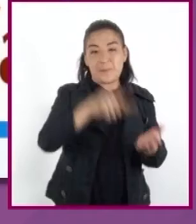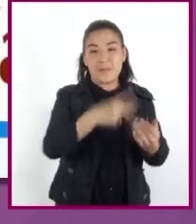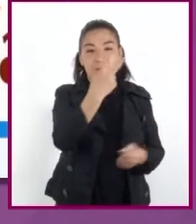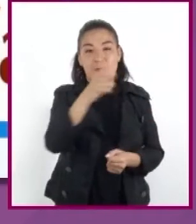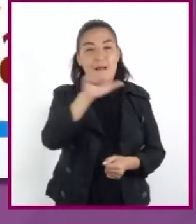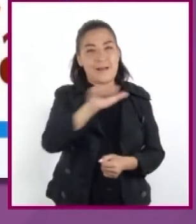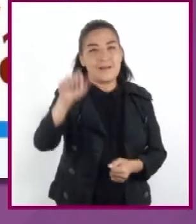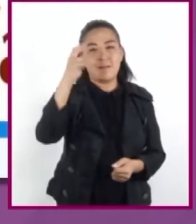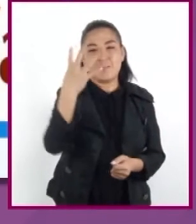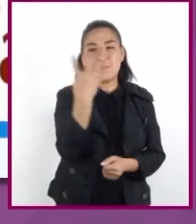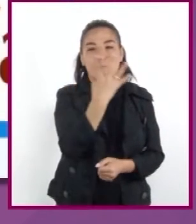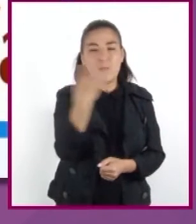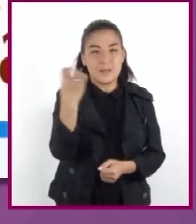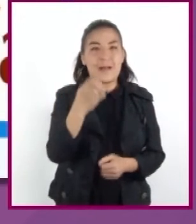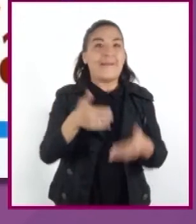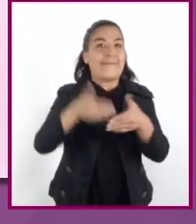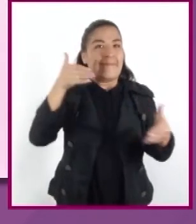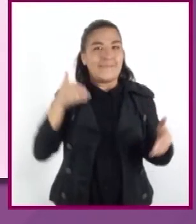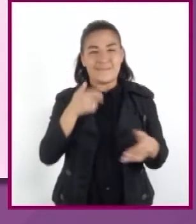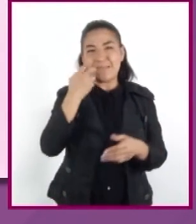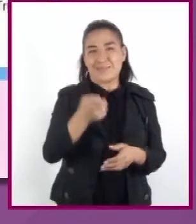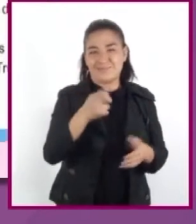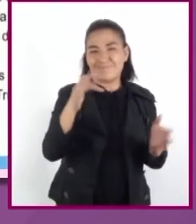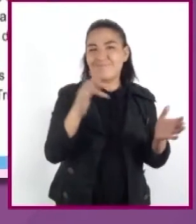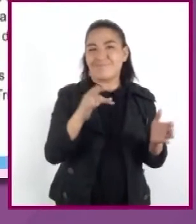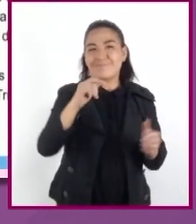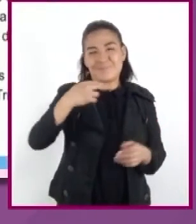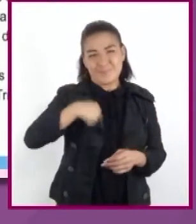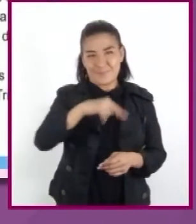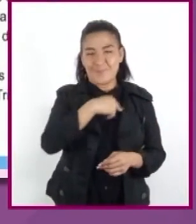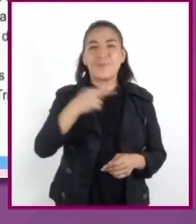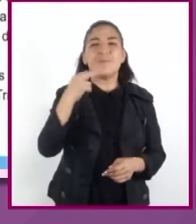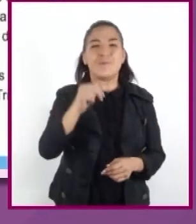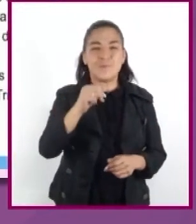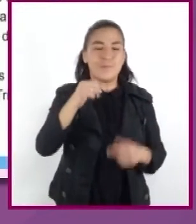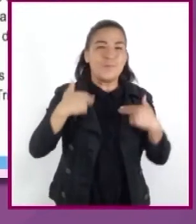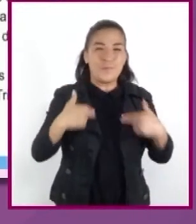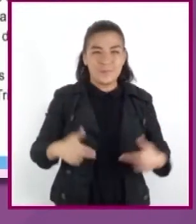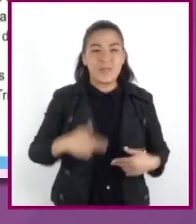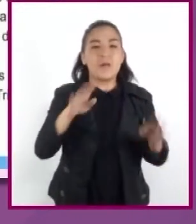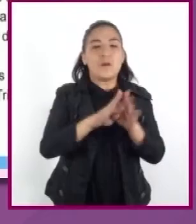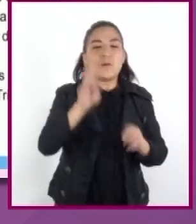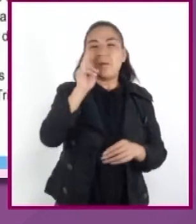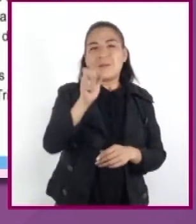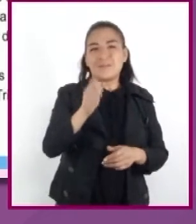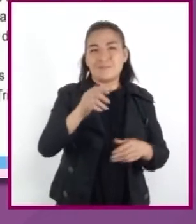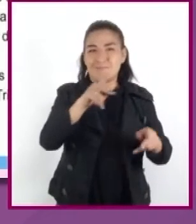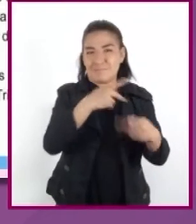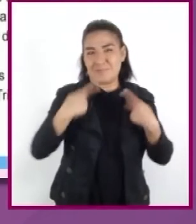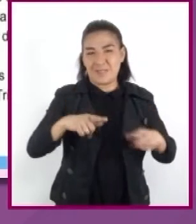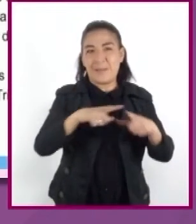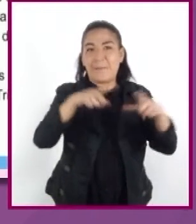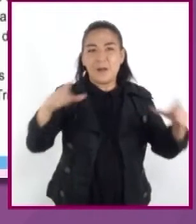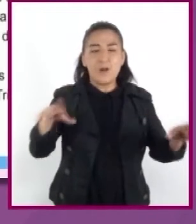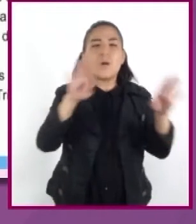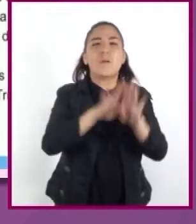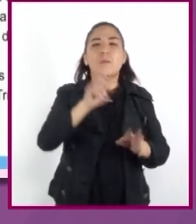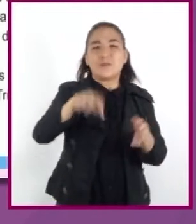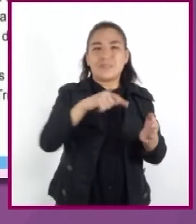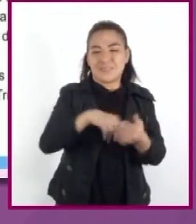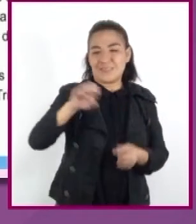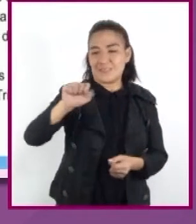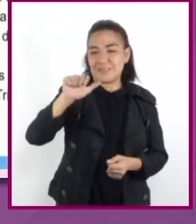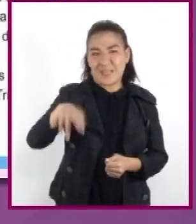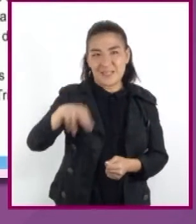al 400 antes de nuestra era, aumentó considerablemente la población. Se erigieron grandes urbes como San